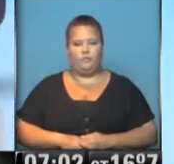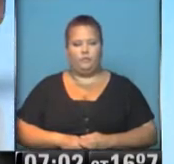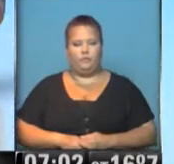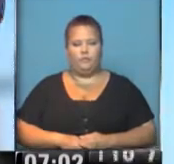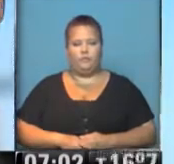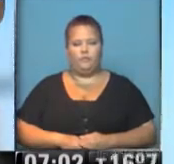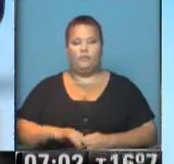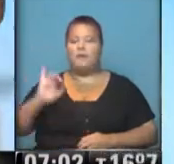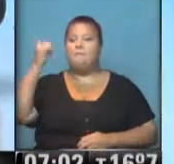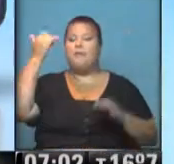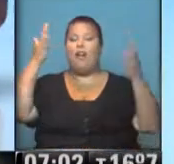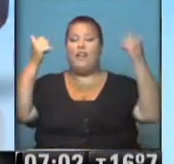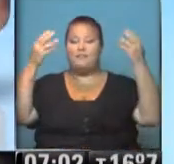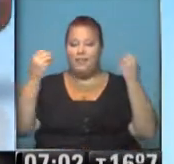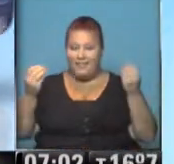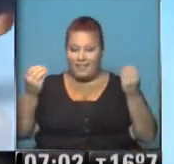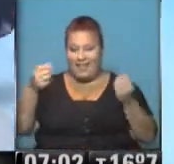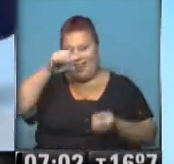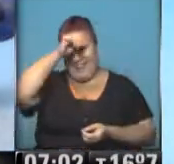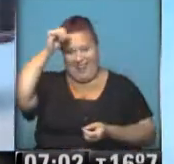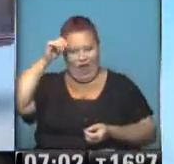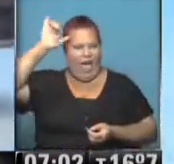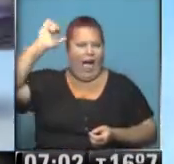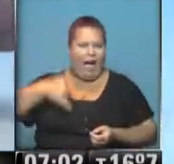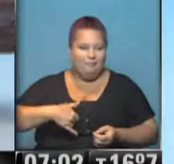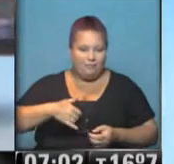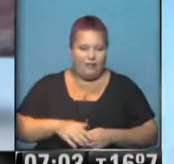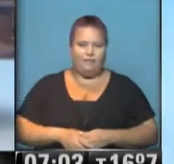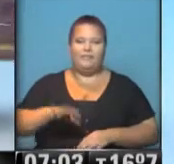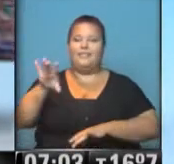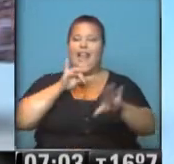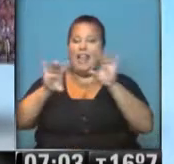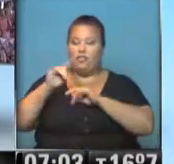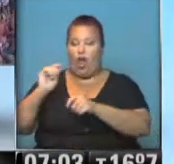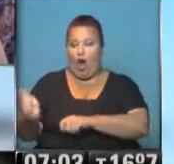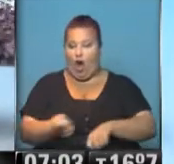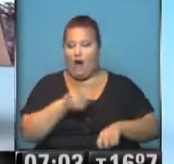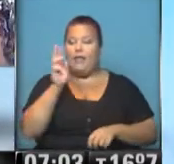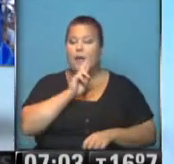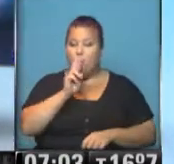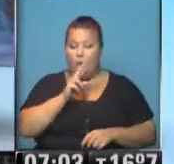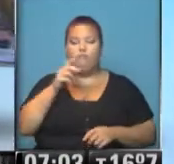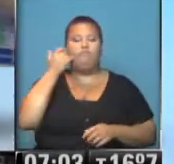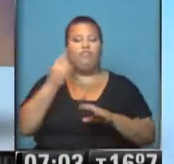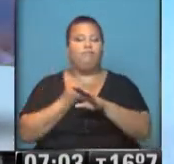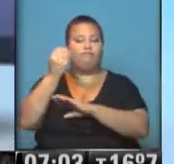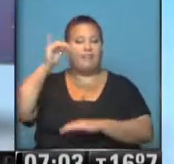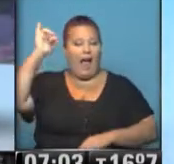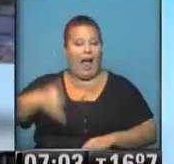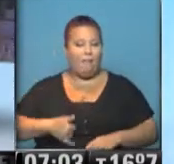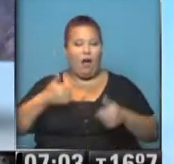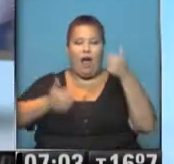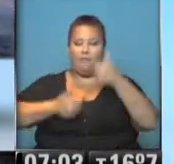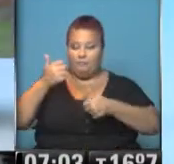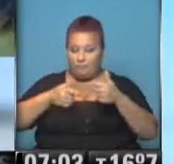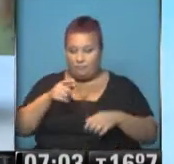La mejor despedida con las leonas campeonas. El seleccionado de hockey femenino se consagró campeón del Champions